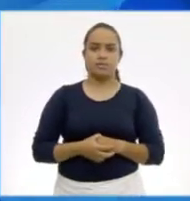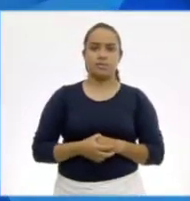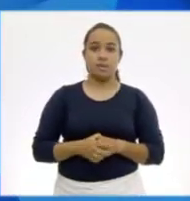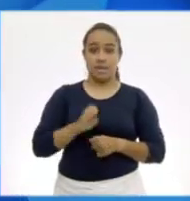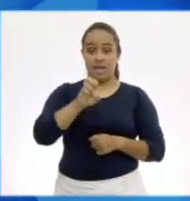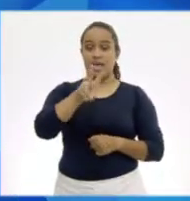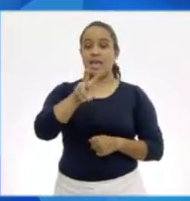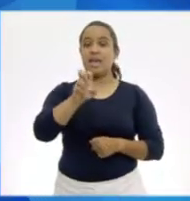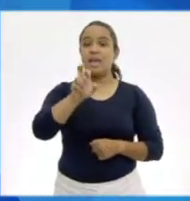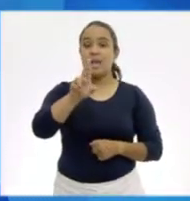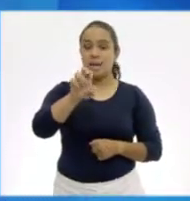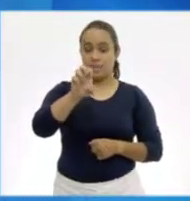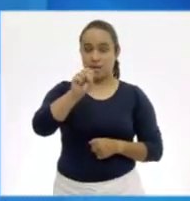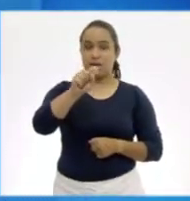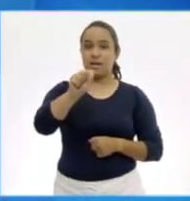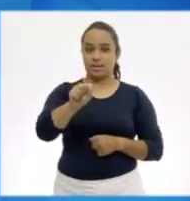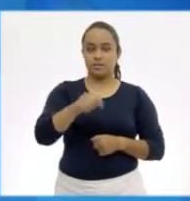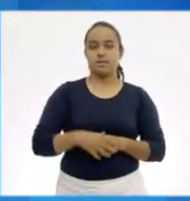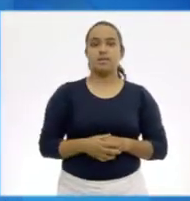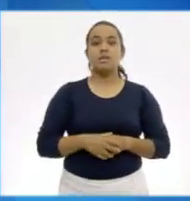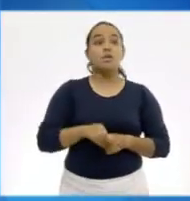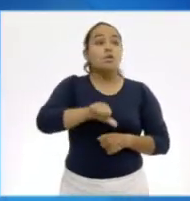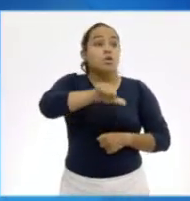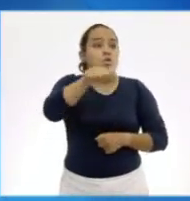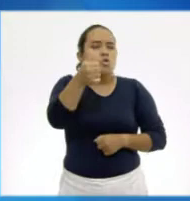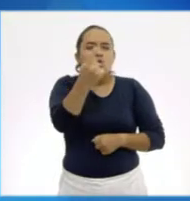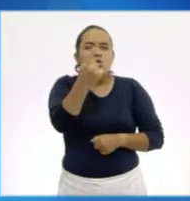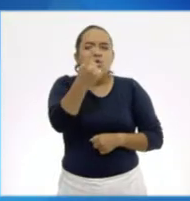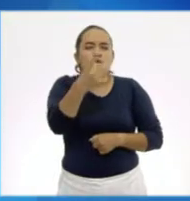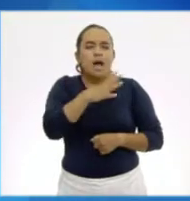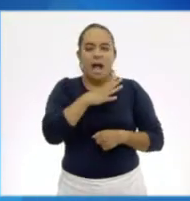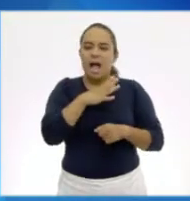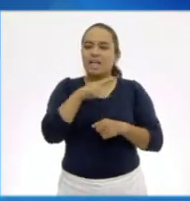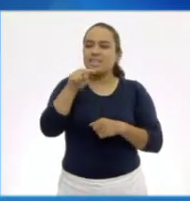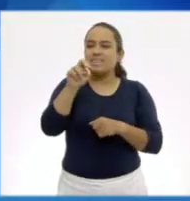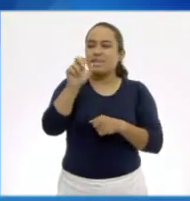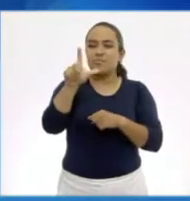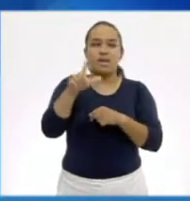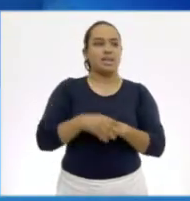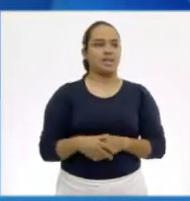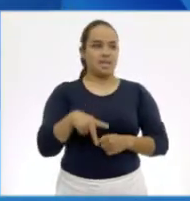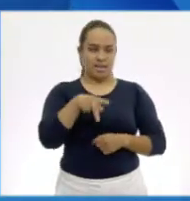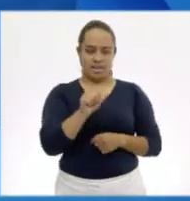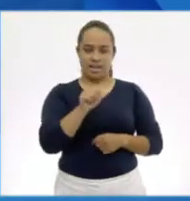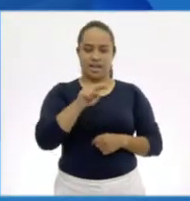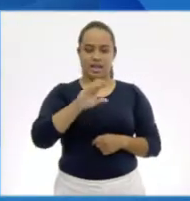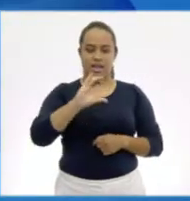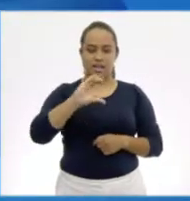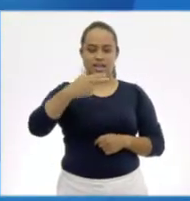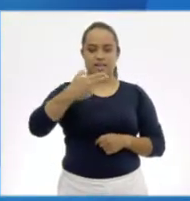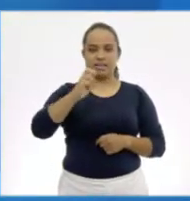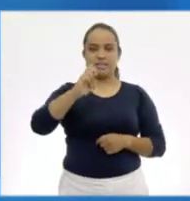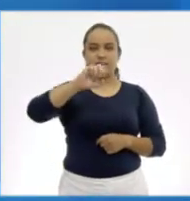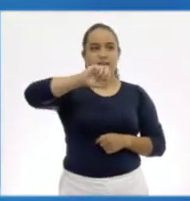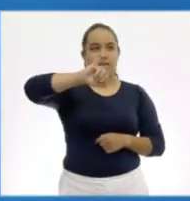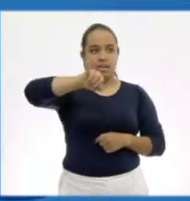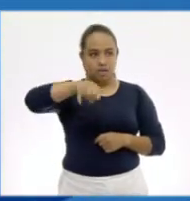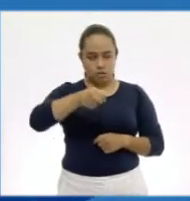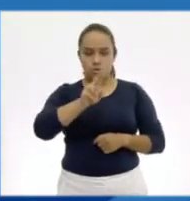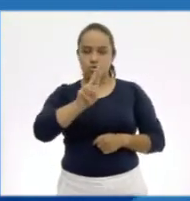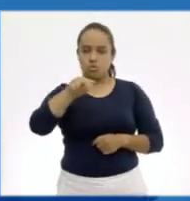Everest. El Everest. Y por ahí hay alguien que se nos trababa todavía con el nombre. Kanchenyunga. También está en Nepal.